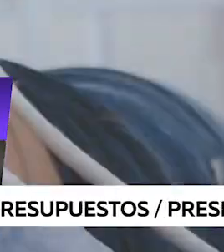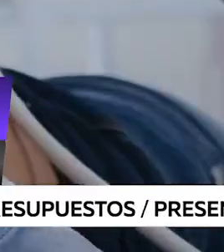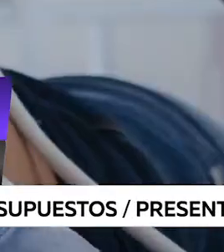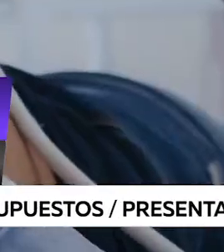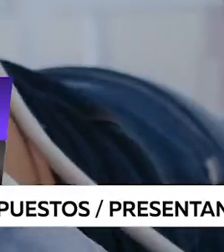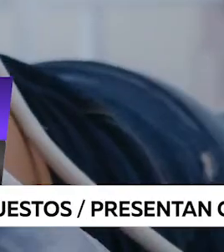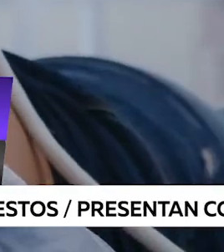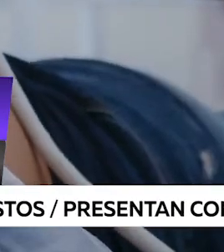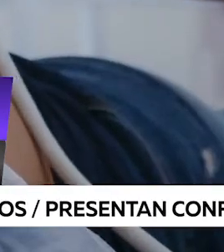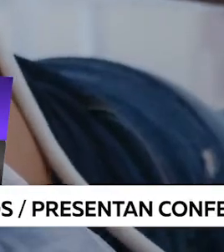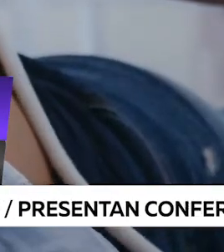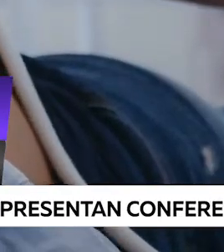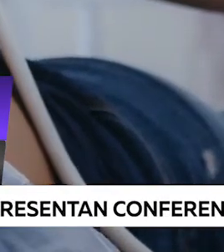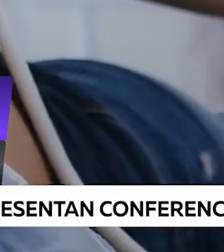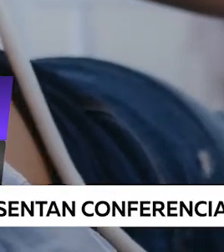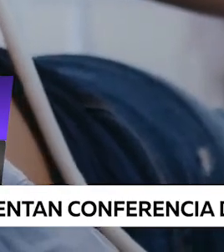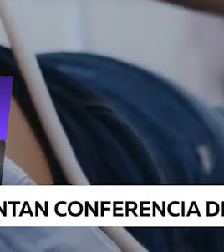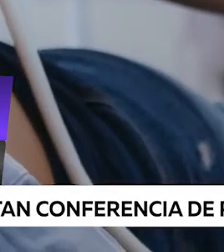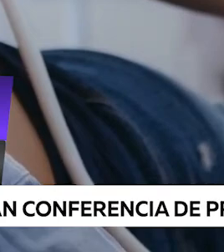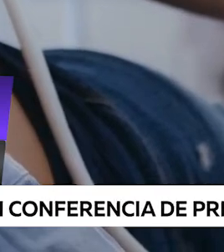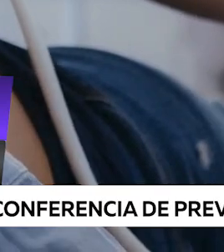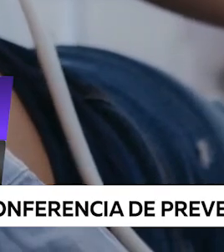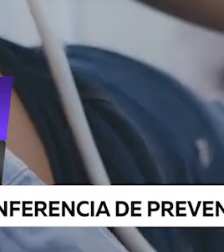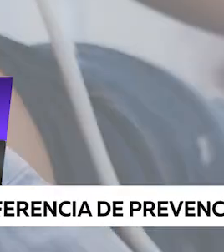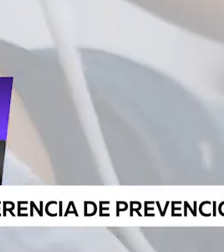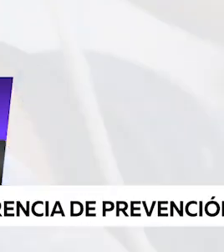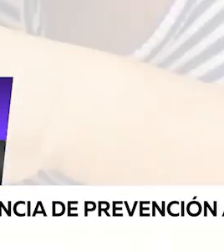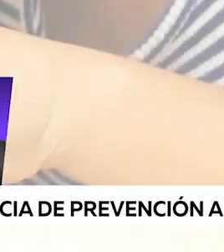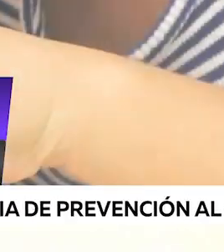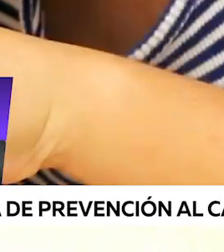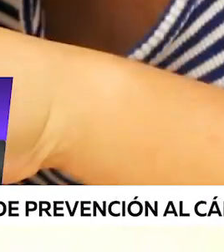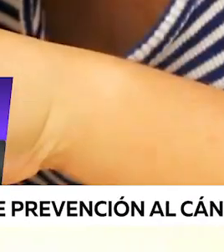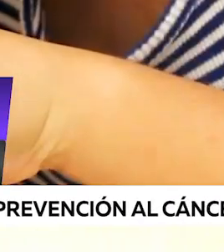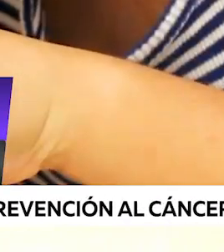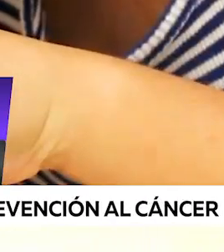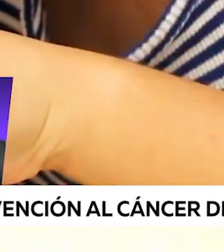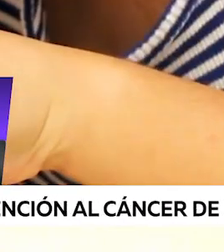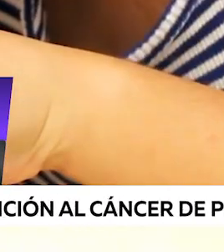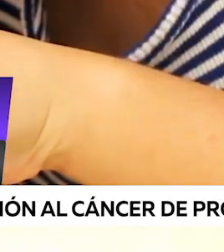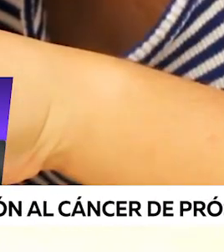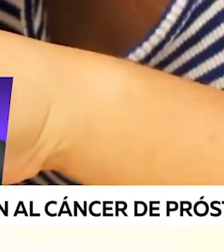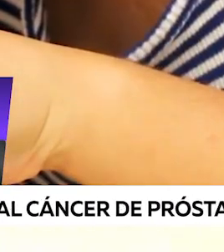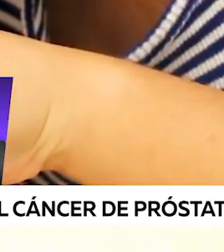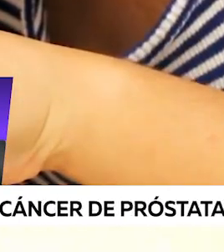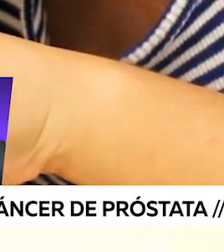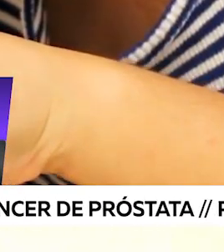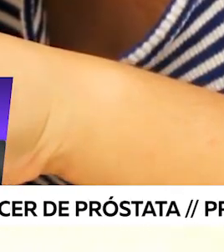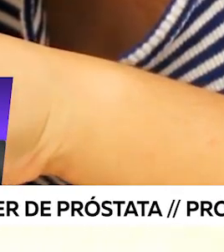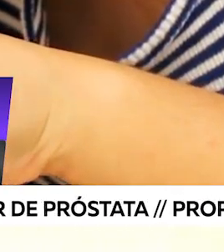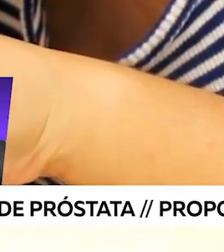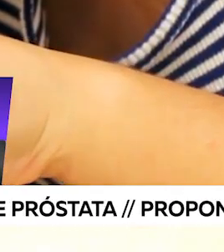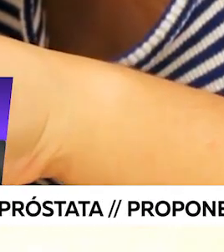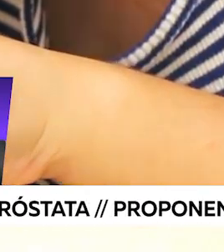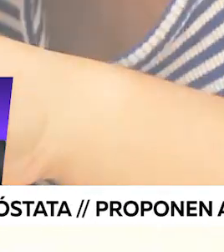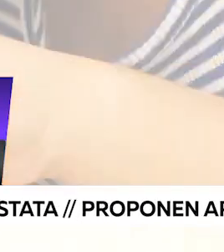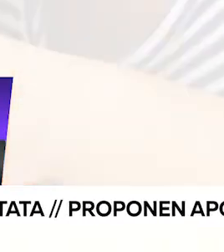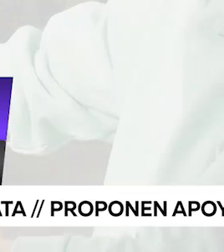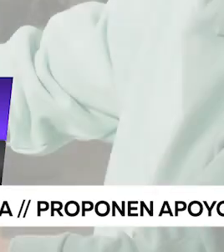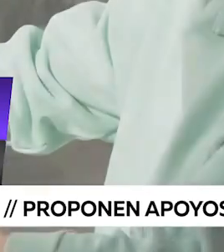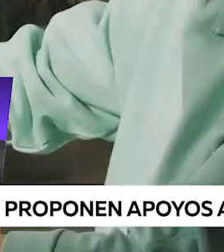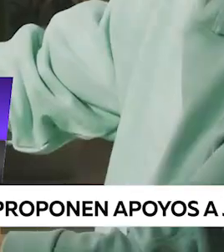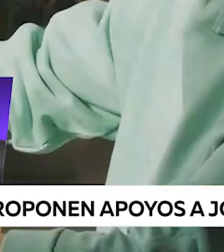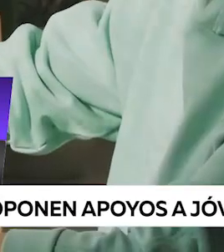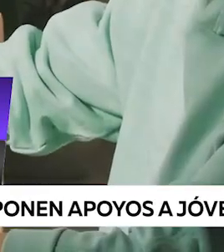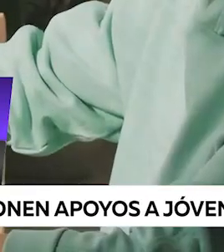escolar por motivos de embarazo en Jalisco, para así facilitar a las jóvenes jaliscienses la conclusión de sus estudios en todos los niveles educativos